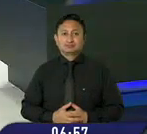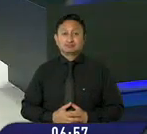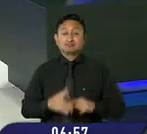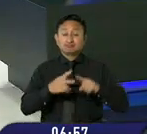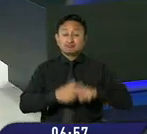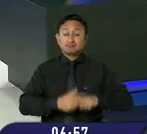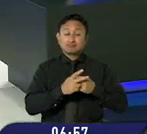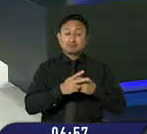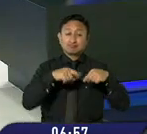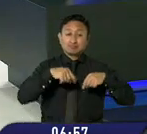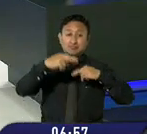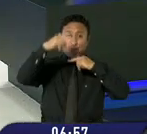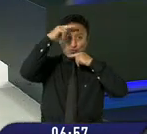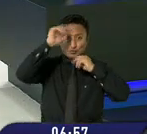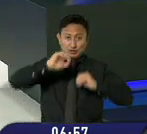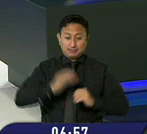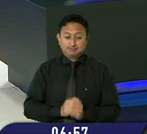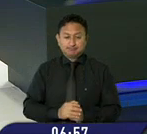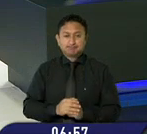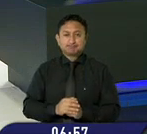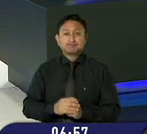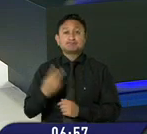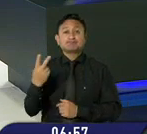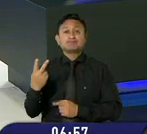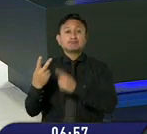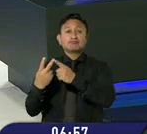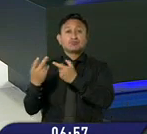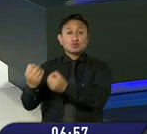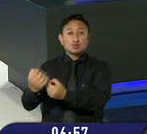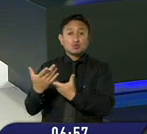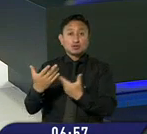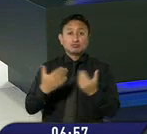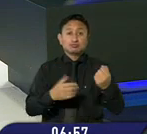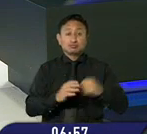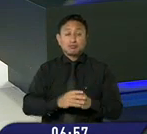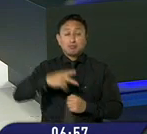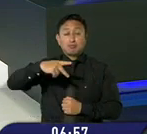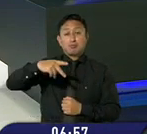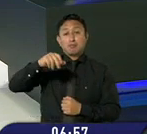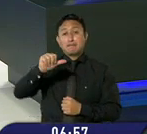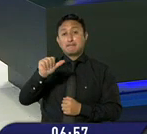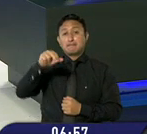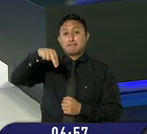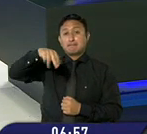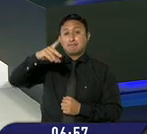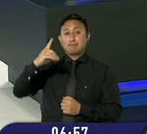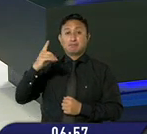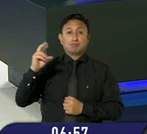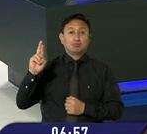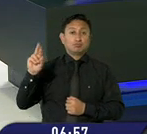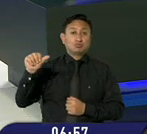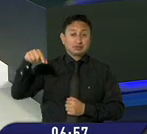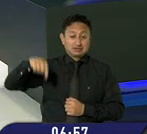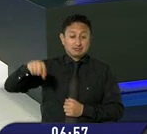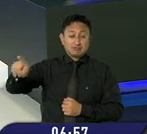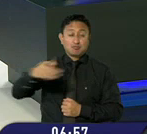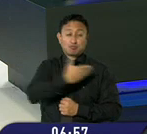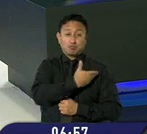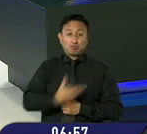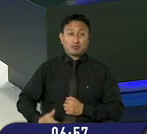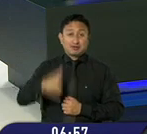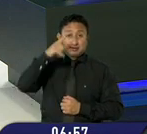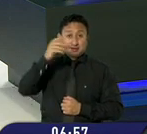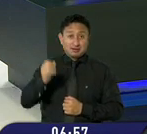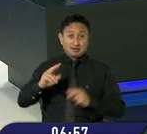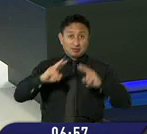Arrancamos de inmediato con las noticias, existen dos informes sobre el caso Pandora Papers que investiga al presidente de la república,